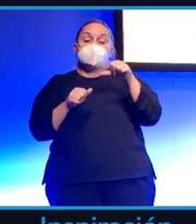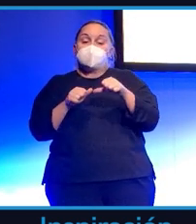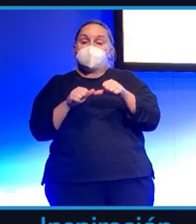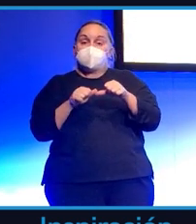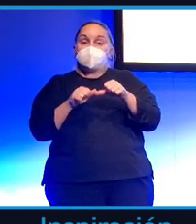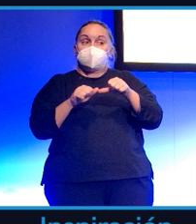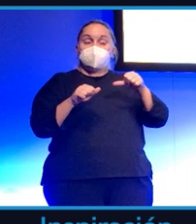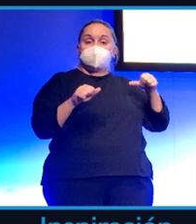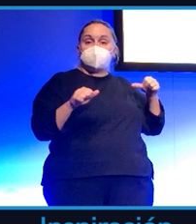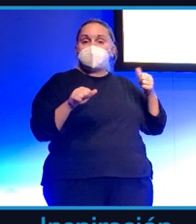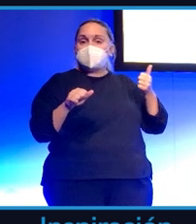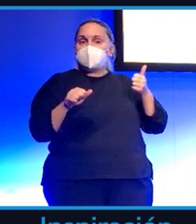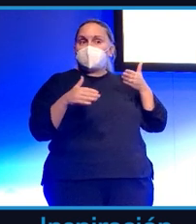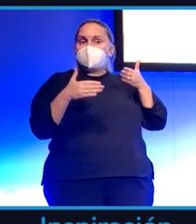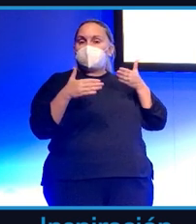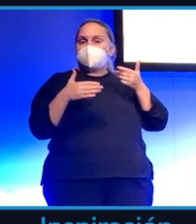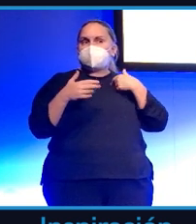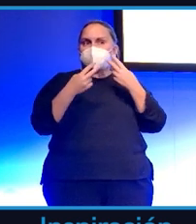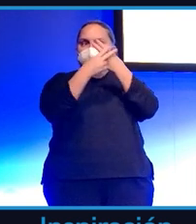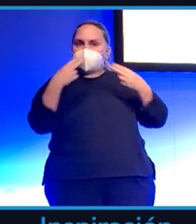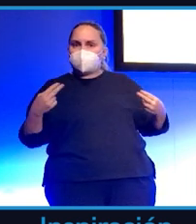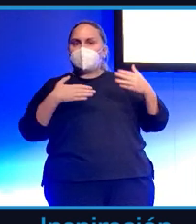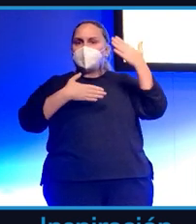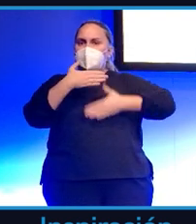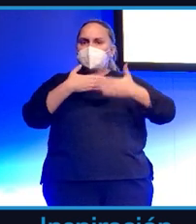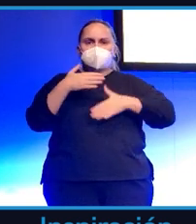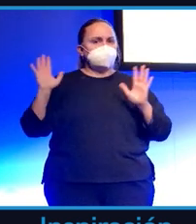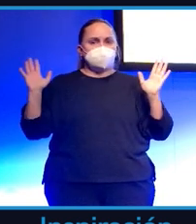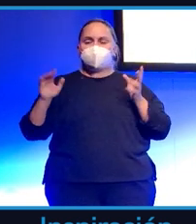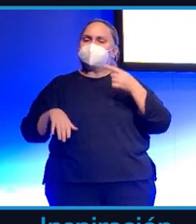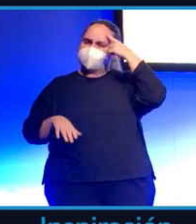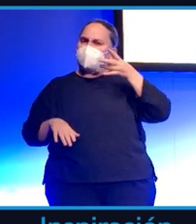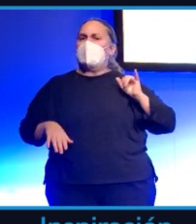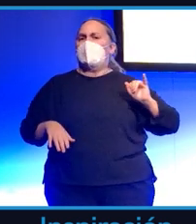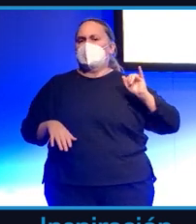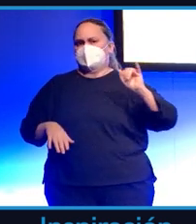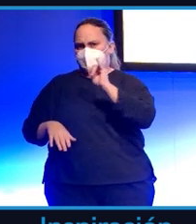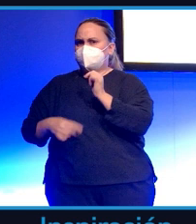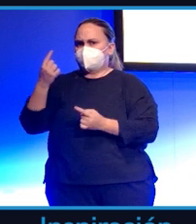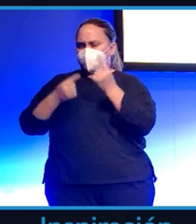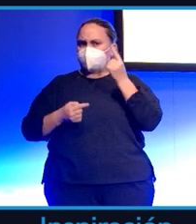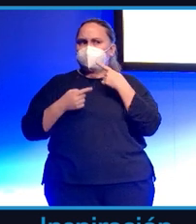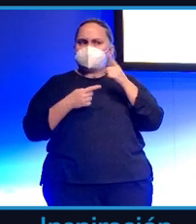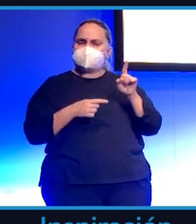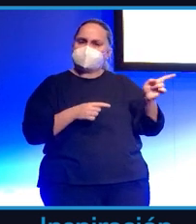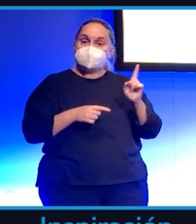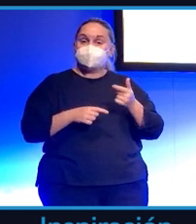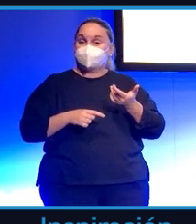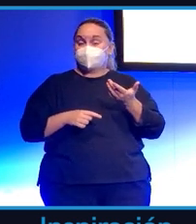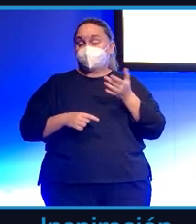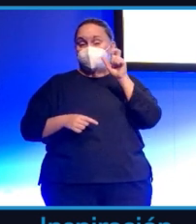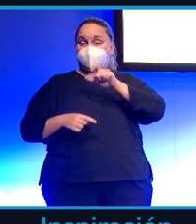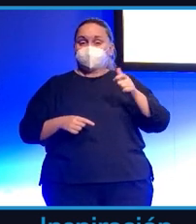con tantos vetos, pero soy consciente de que los ha habido. Mucha gente de mi generación